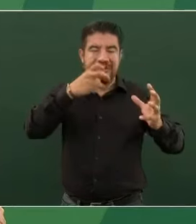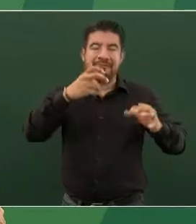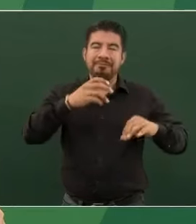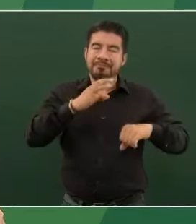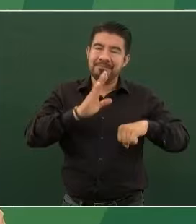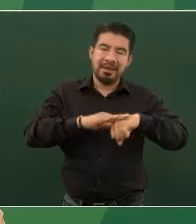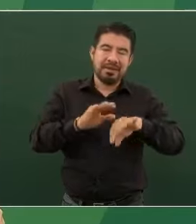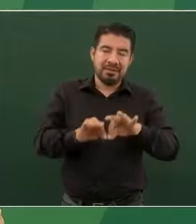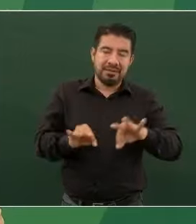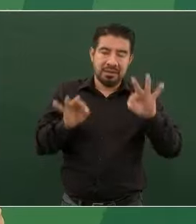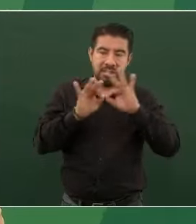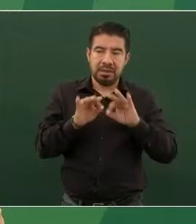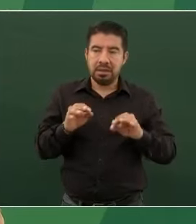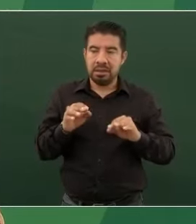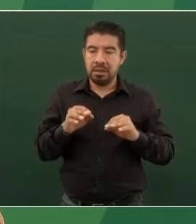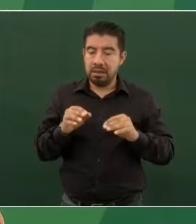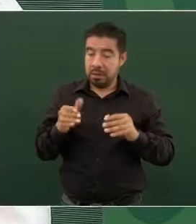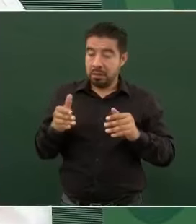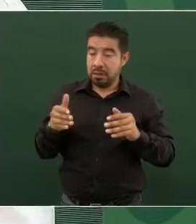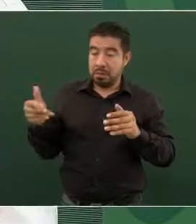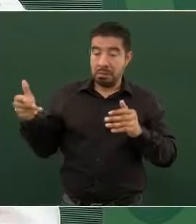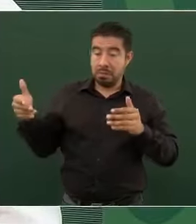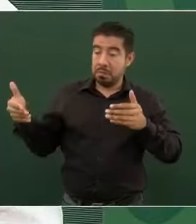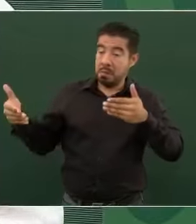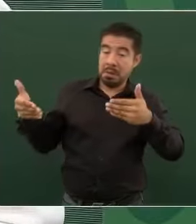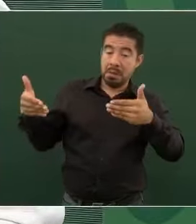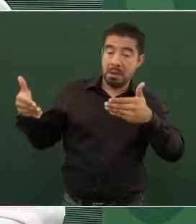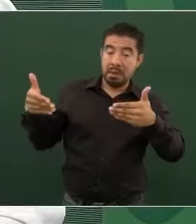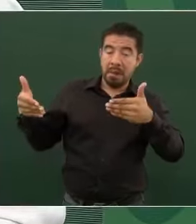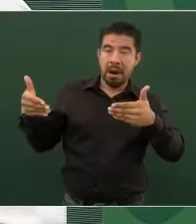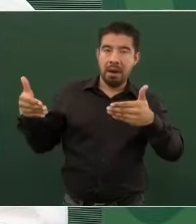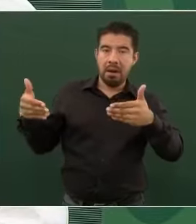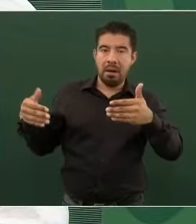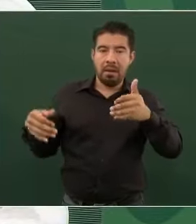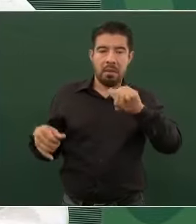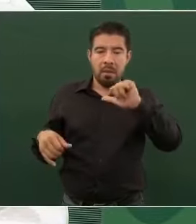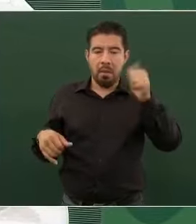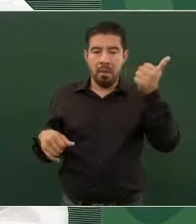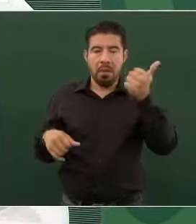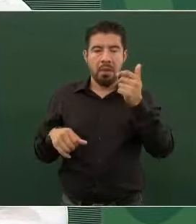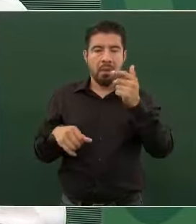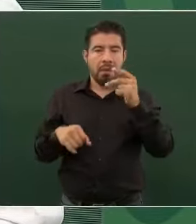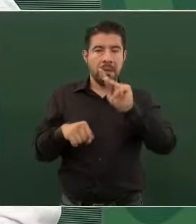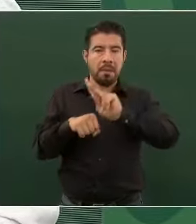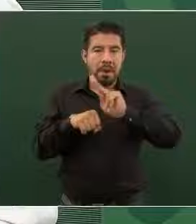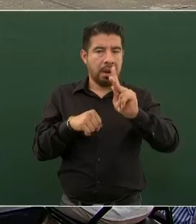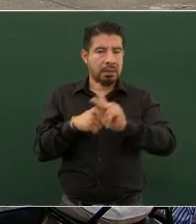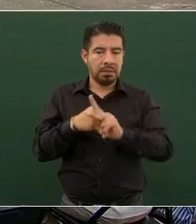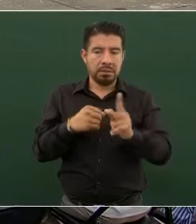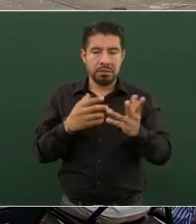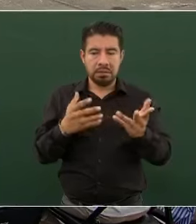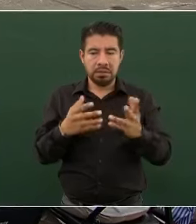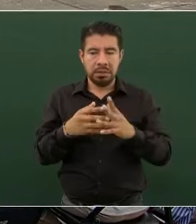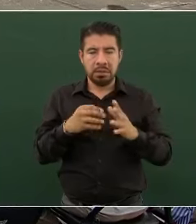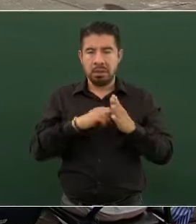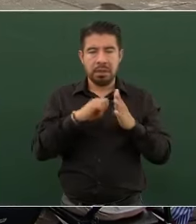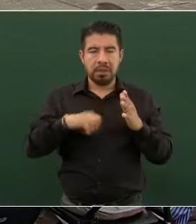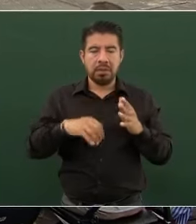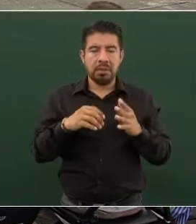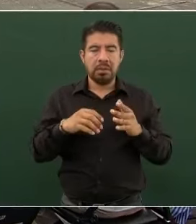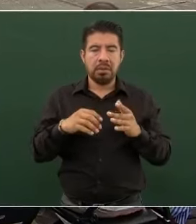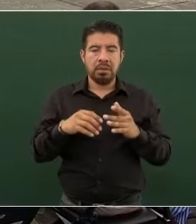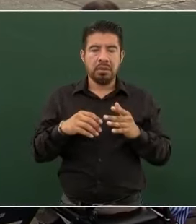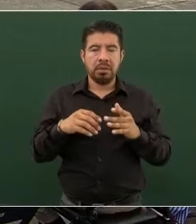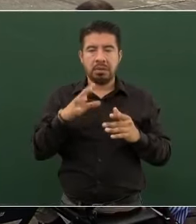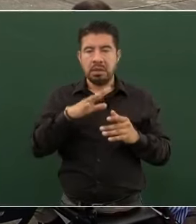No se compara con lo que hacen nuestros amigos en China, ni